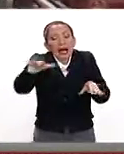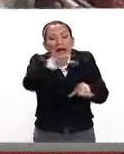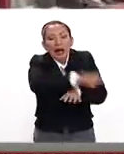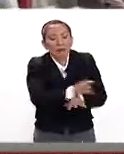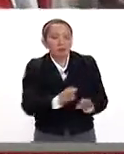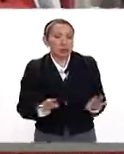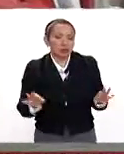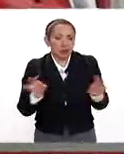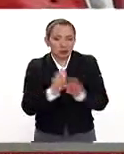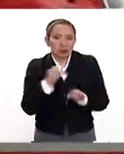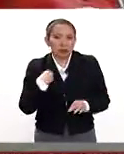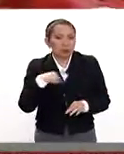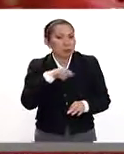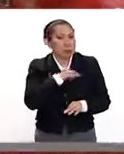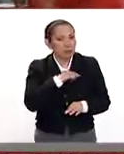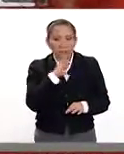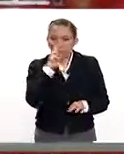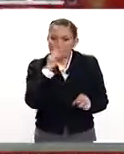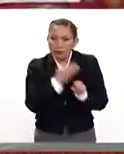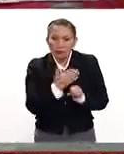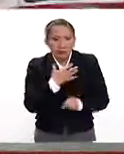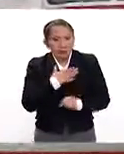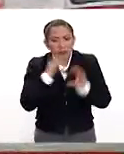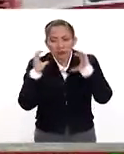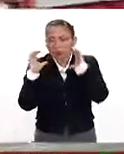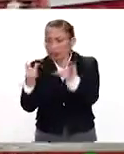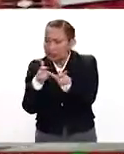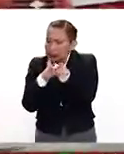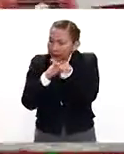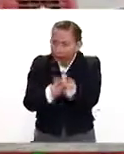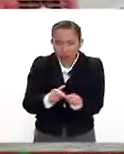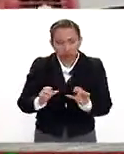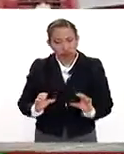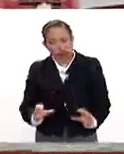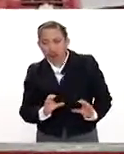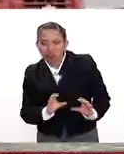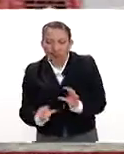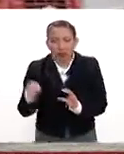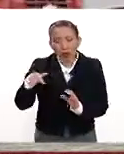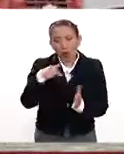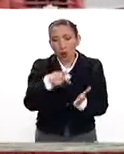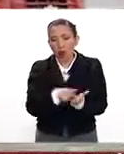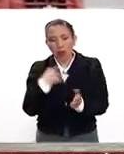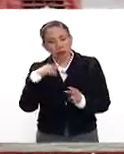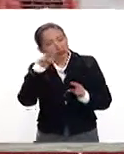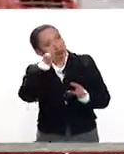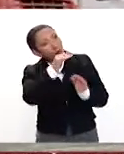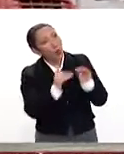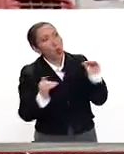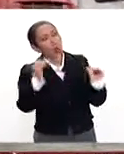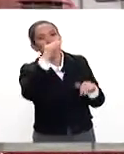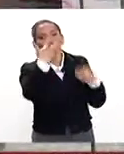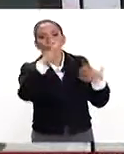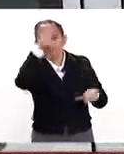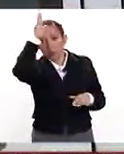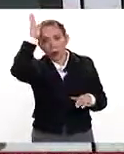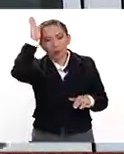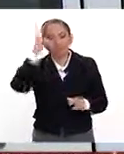y nosotros somos los responsables de cuidar y seguirlo manteniendo en ese punto que la sociedad tiene la institución.